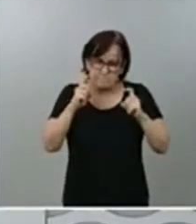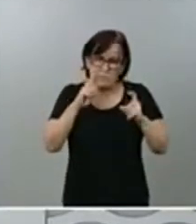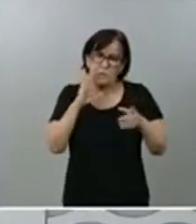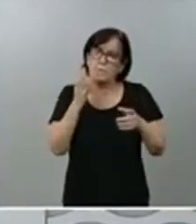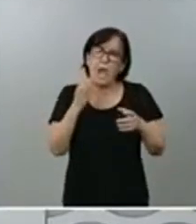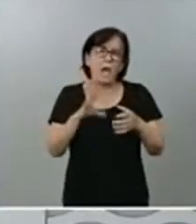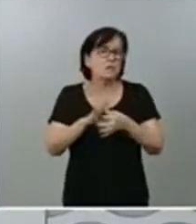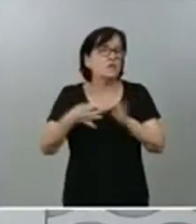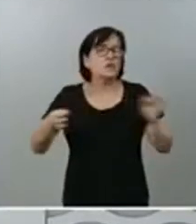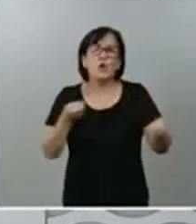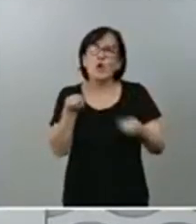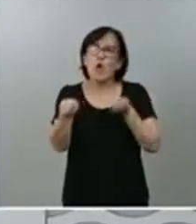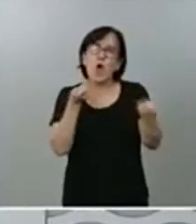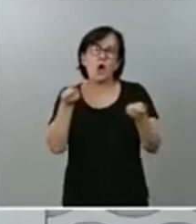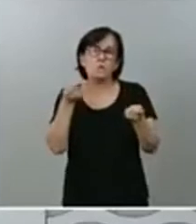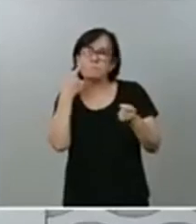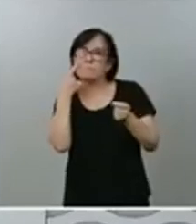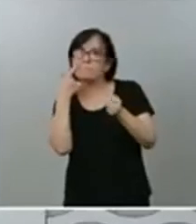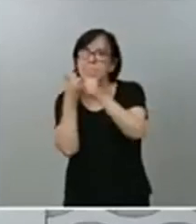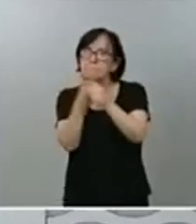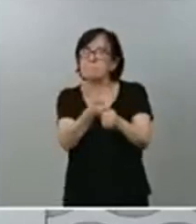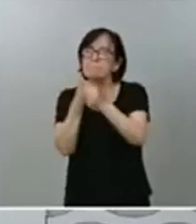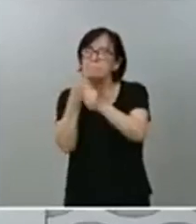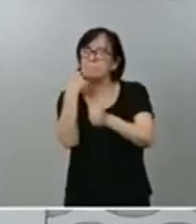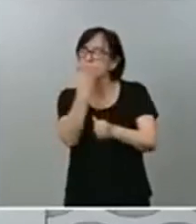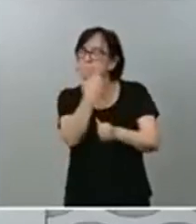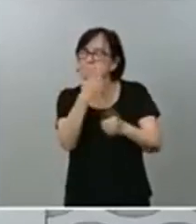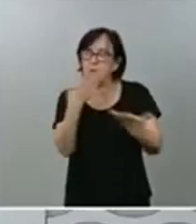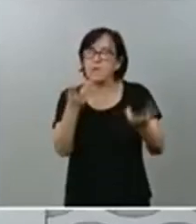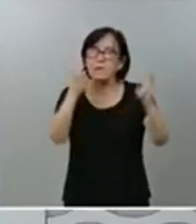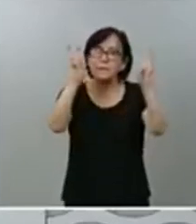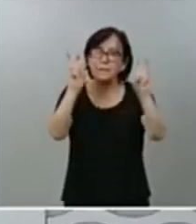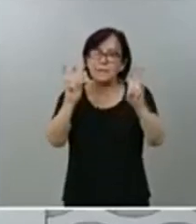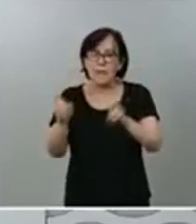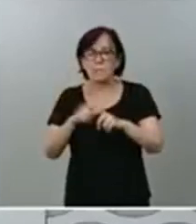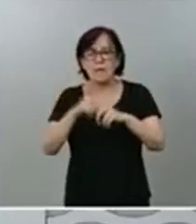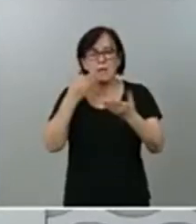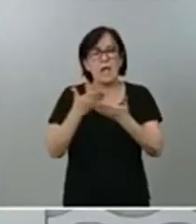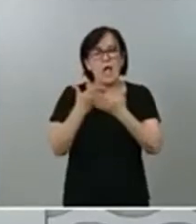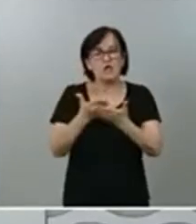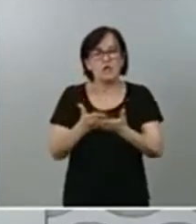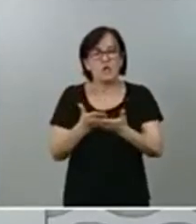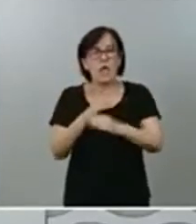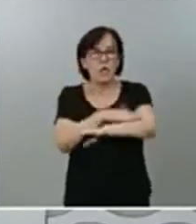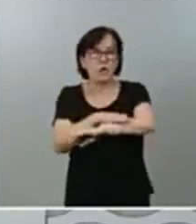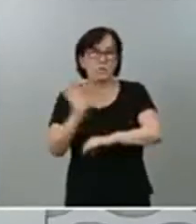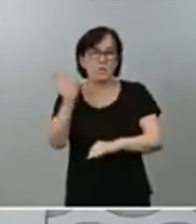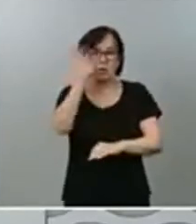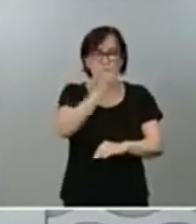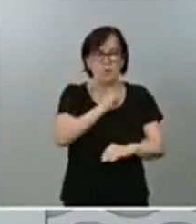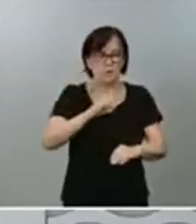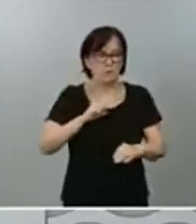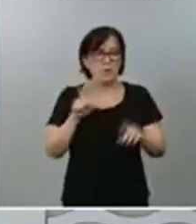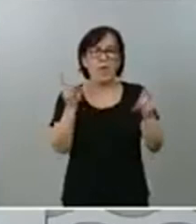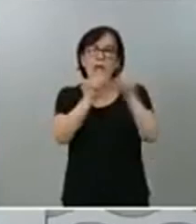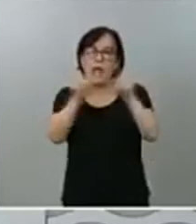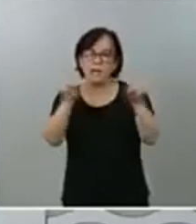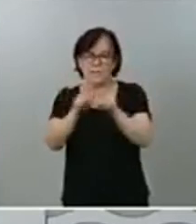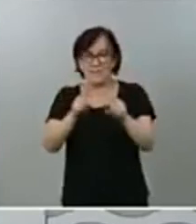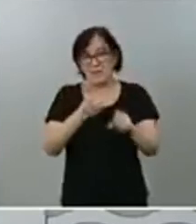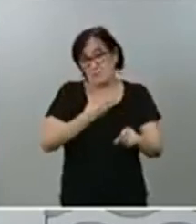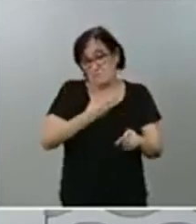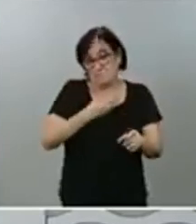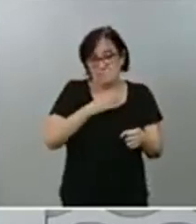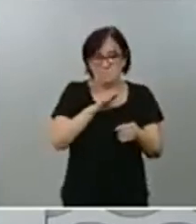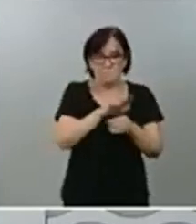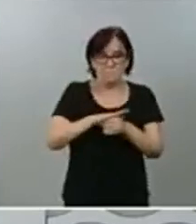de estar todos pendientes de cualquier cuestión, ayudar a los gobiernos autonómicos, también a las entidades locales en su tarea de